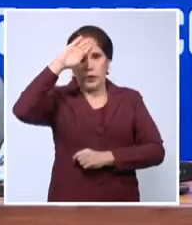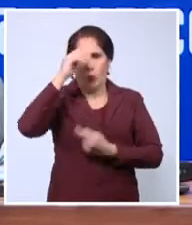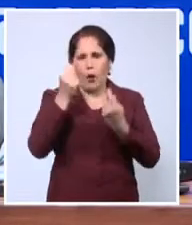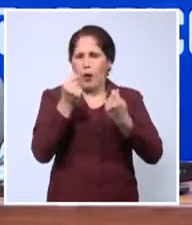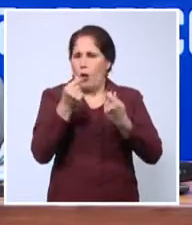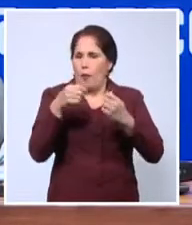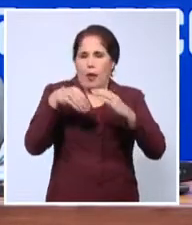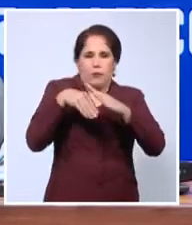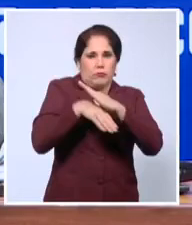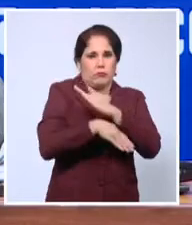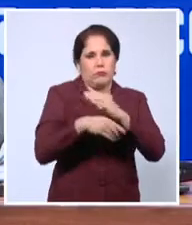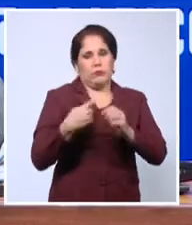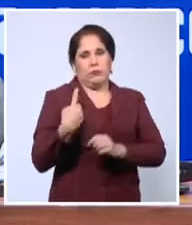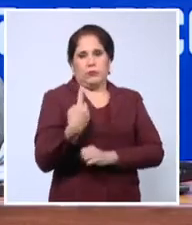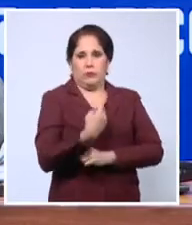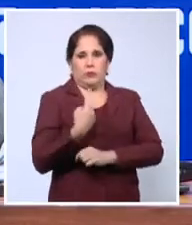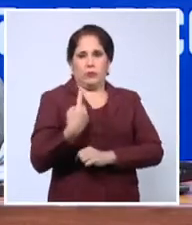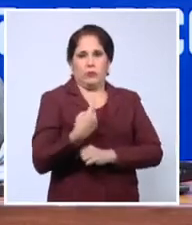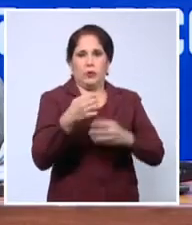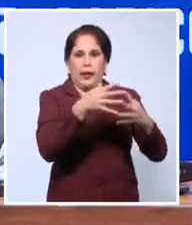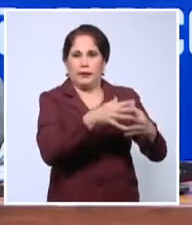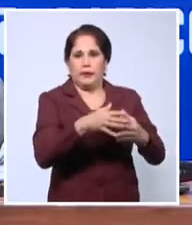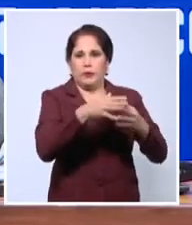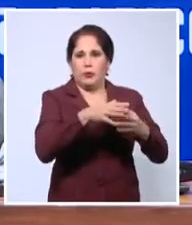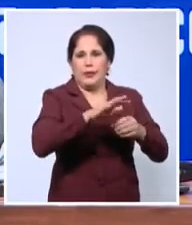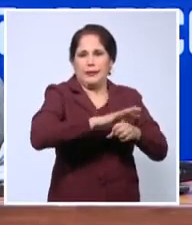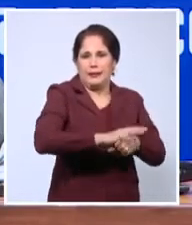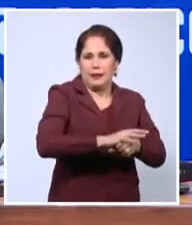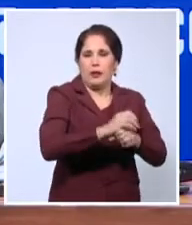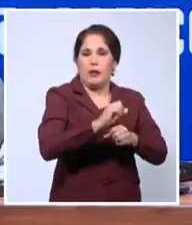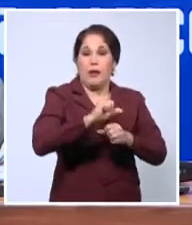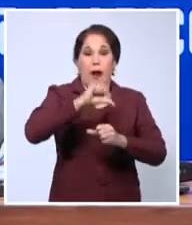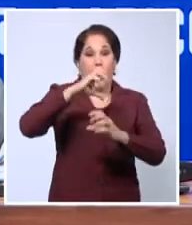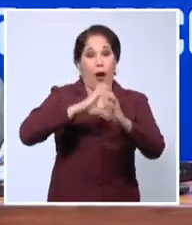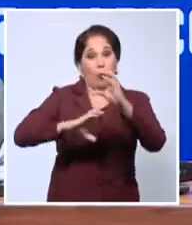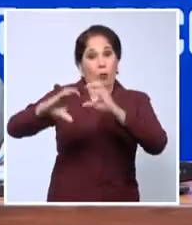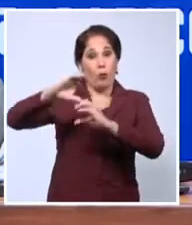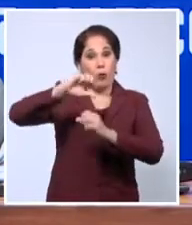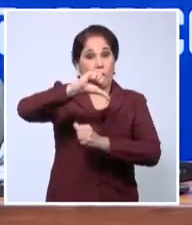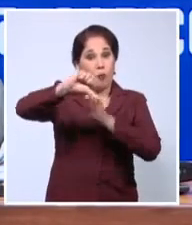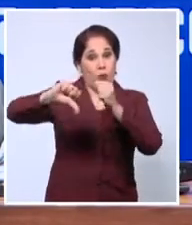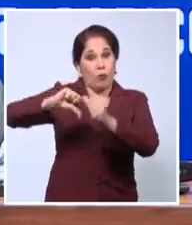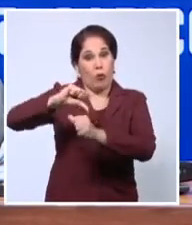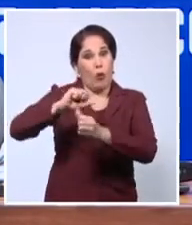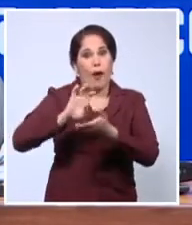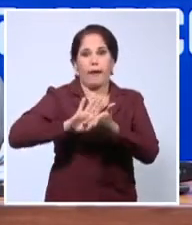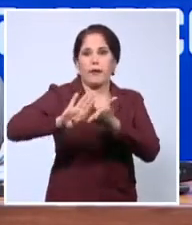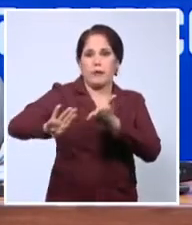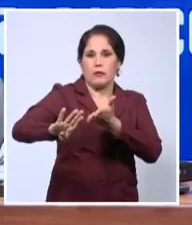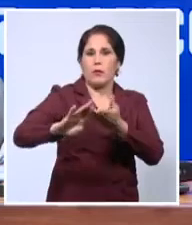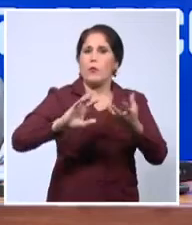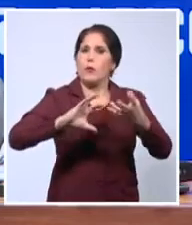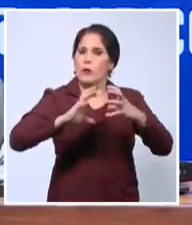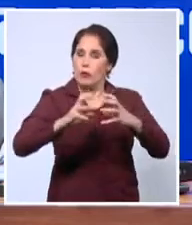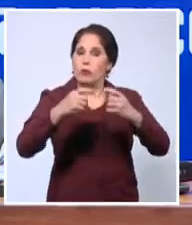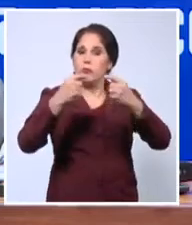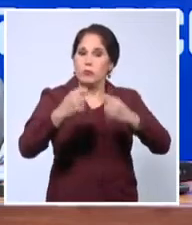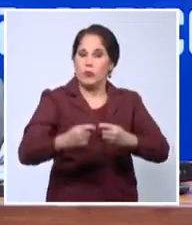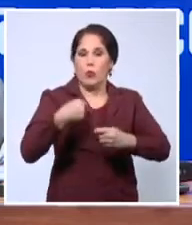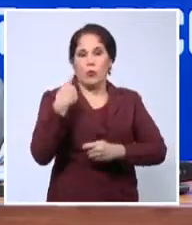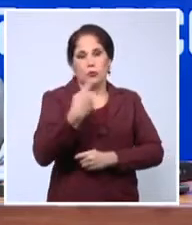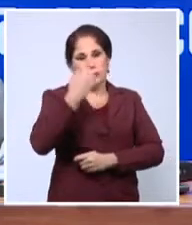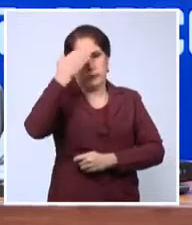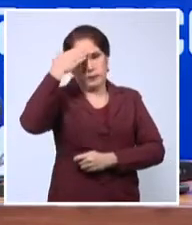comercial y financiero de Estados Unidos, que Caricón ha rechazado con firmeza en una posición que agradecemos.